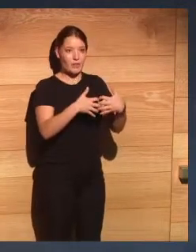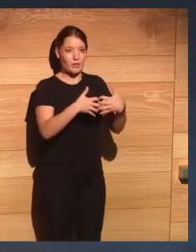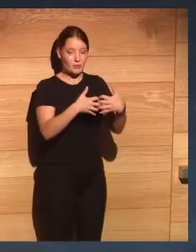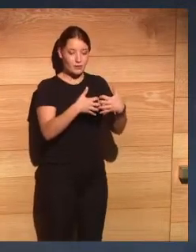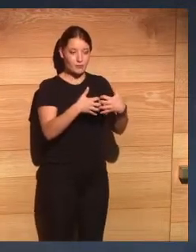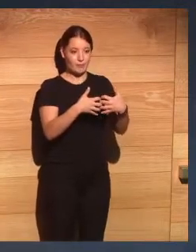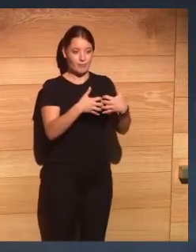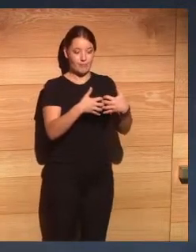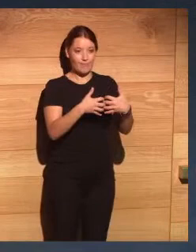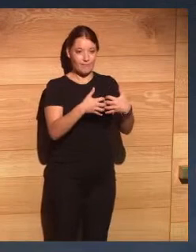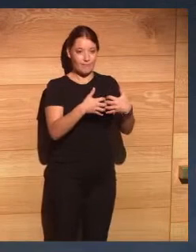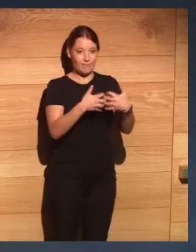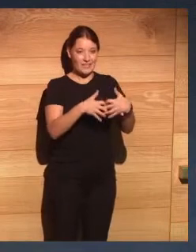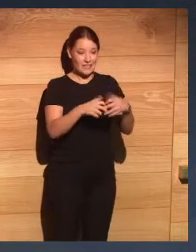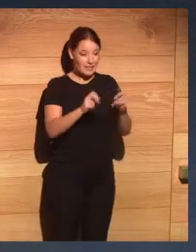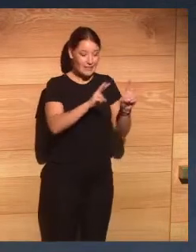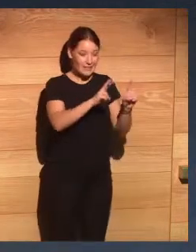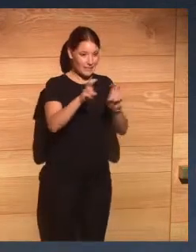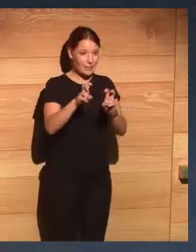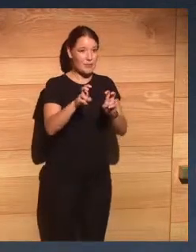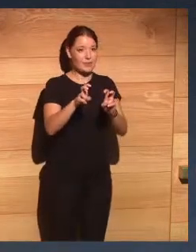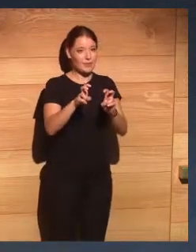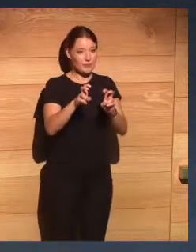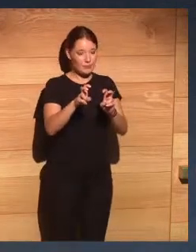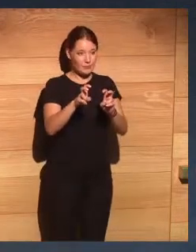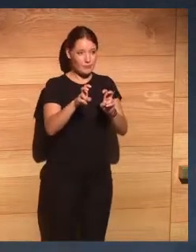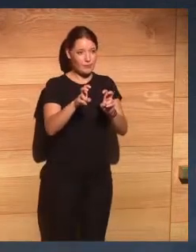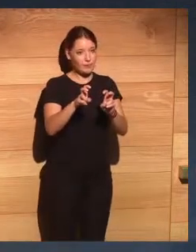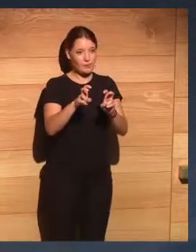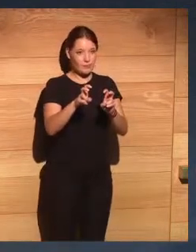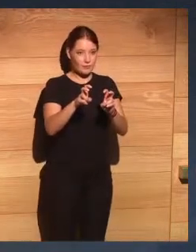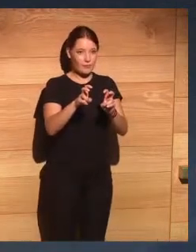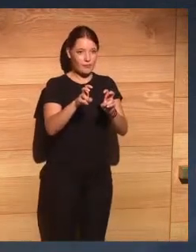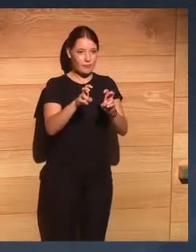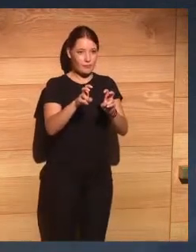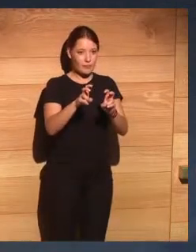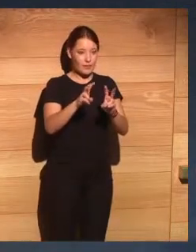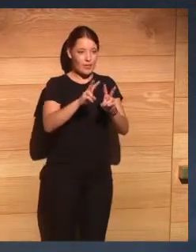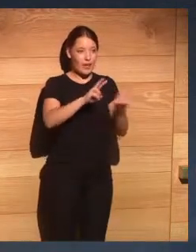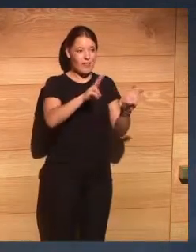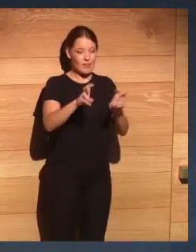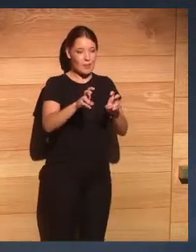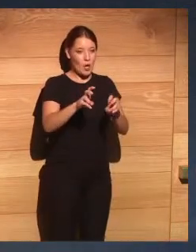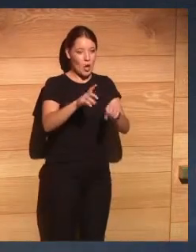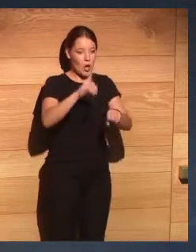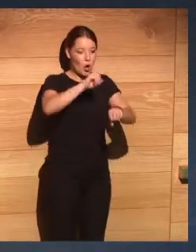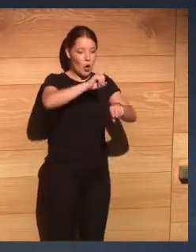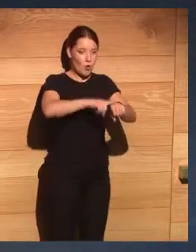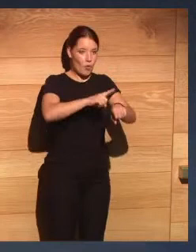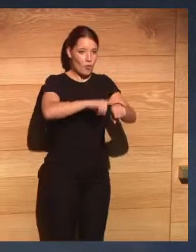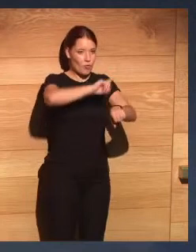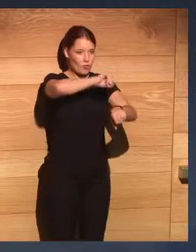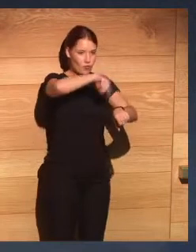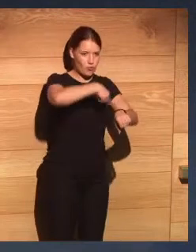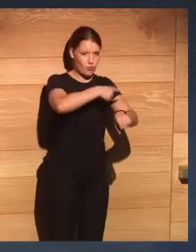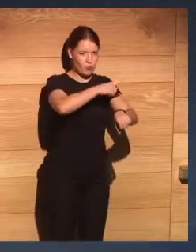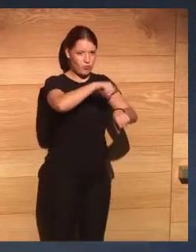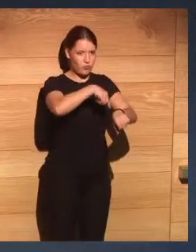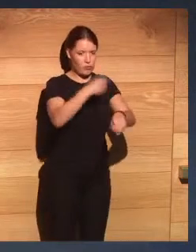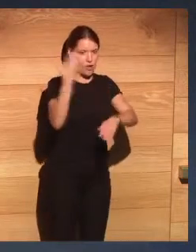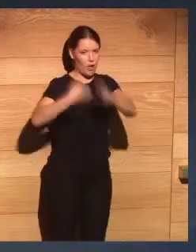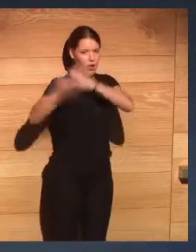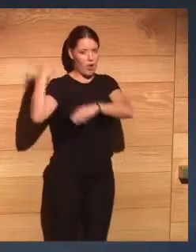tienen una temática que han ocupado también parte de mis horas de trabajo desde los años de los 80